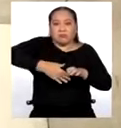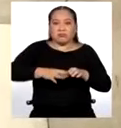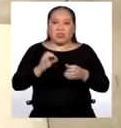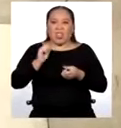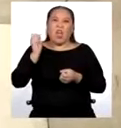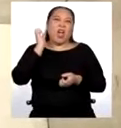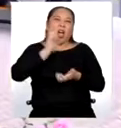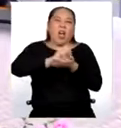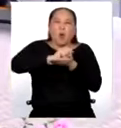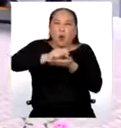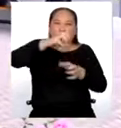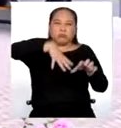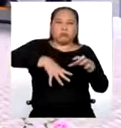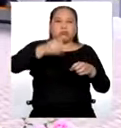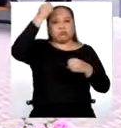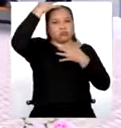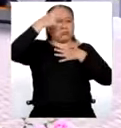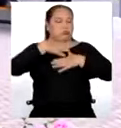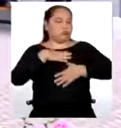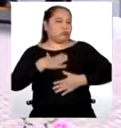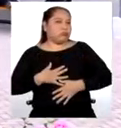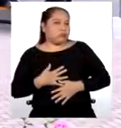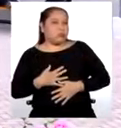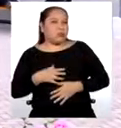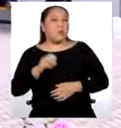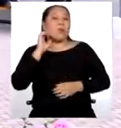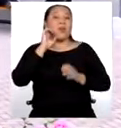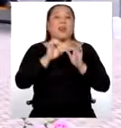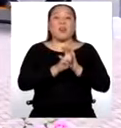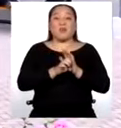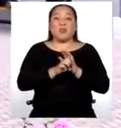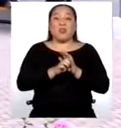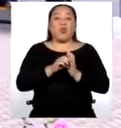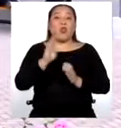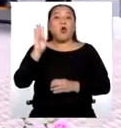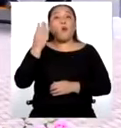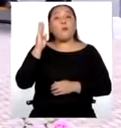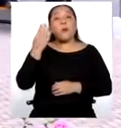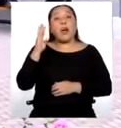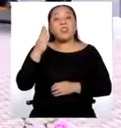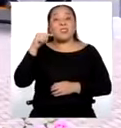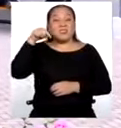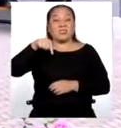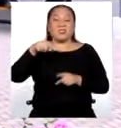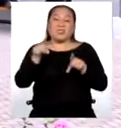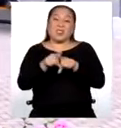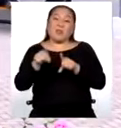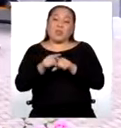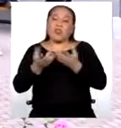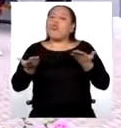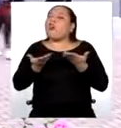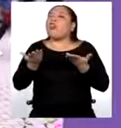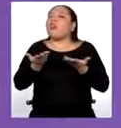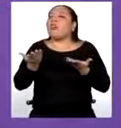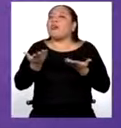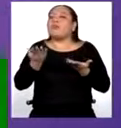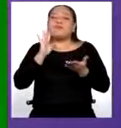detergentes, nos bañamos. Y, por ejemplo, los servicios higiénicos también producen materia orgánica, que luego tendrá que ser